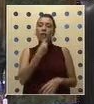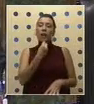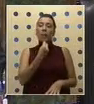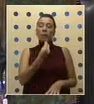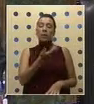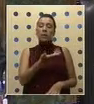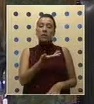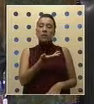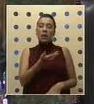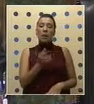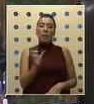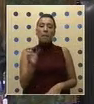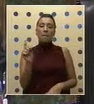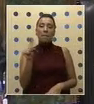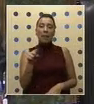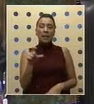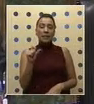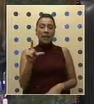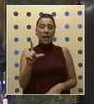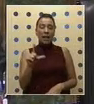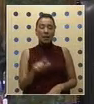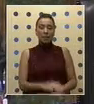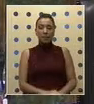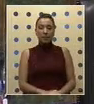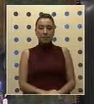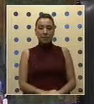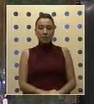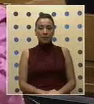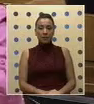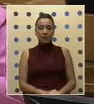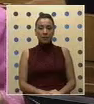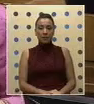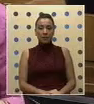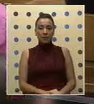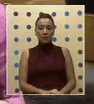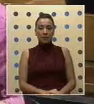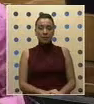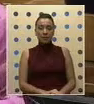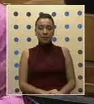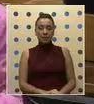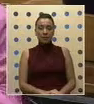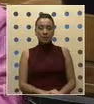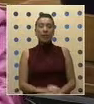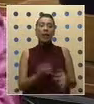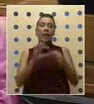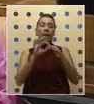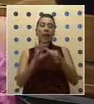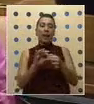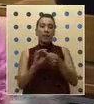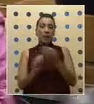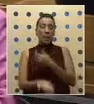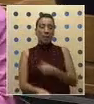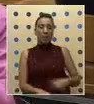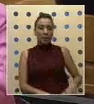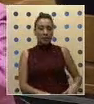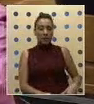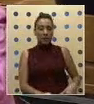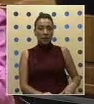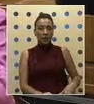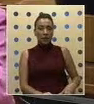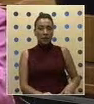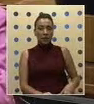Denise Pascal, hasta por dos minutos y medio. Gracias, Presidente. Quiero